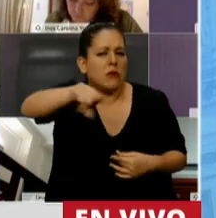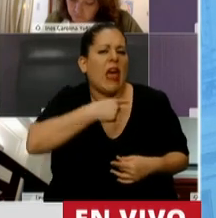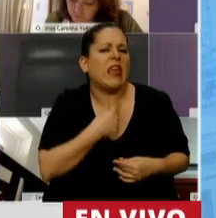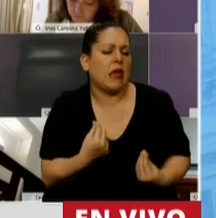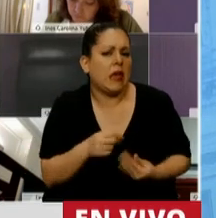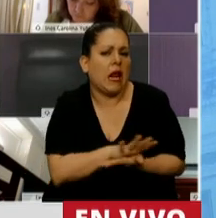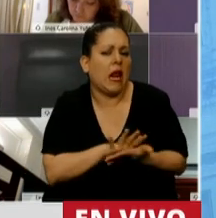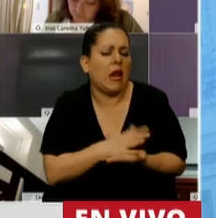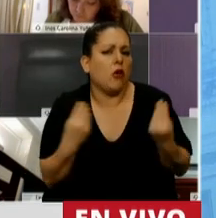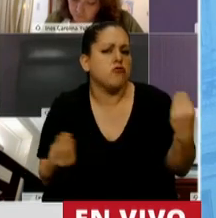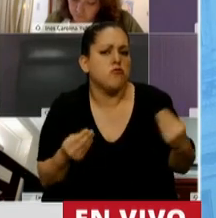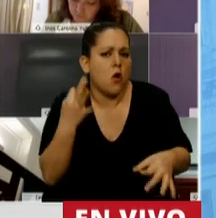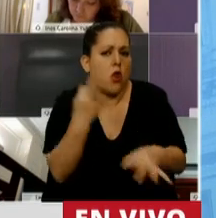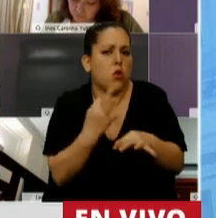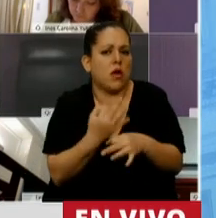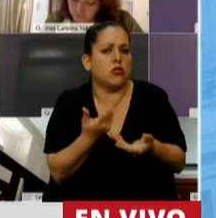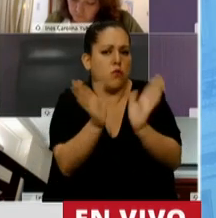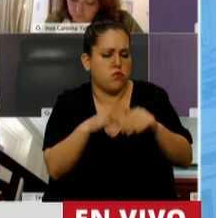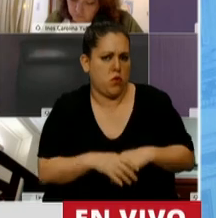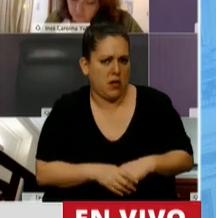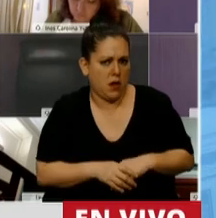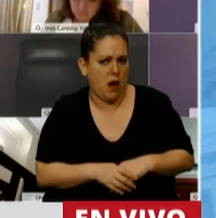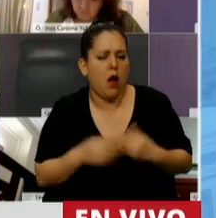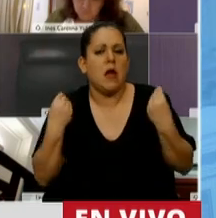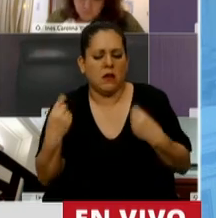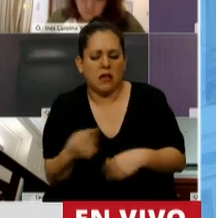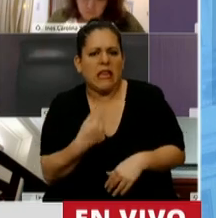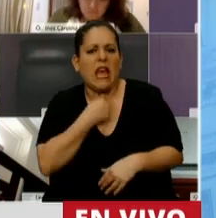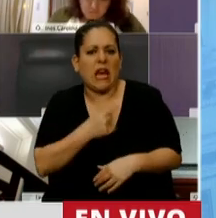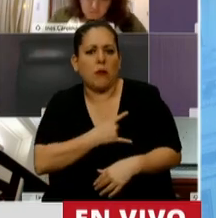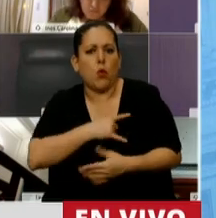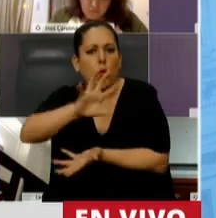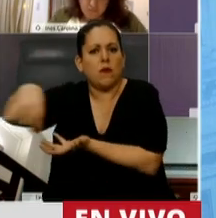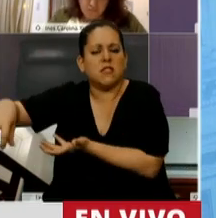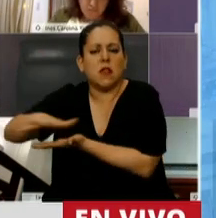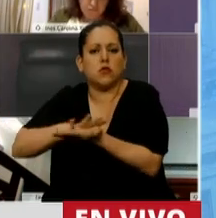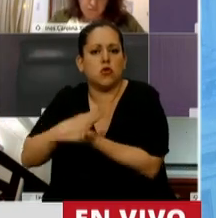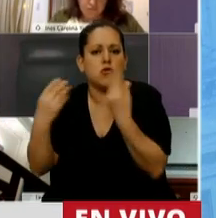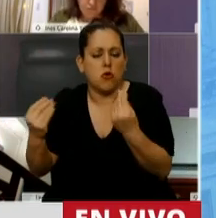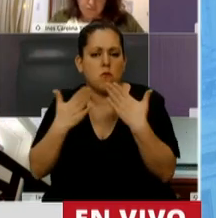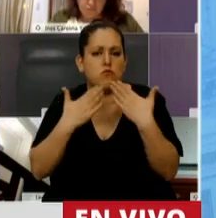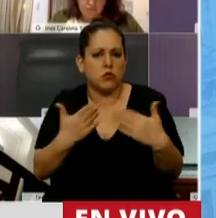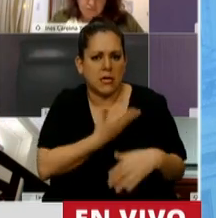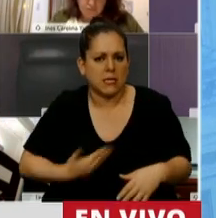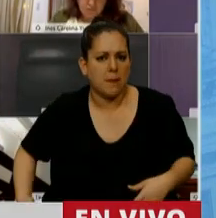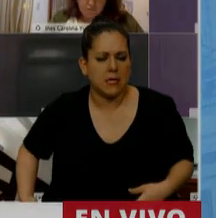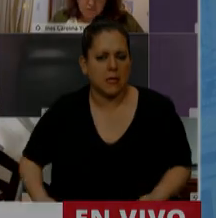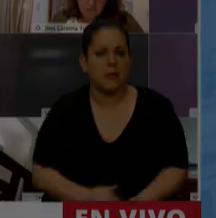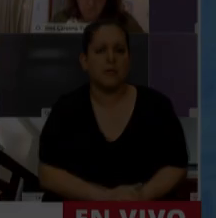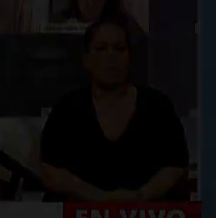pública? En particular, ¿qué es lo que queremos hacer con nuestras universidades? Termino y muchísimas gracias, señor Presidente. Gracias,